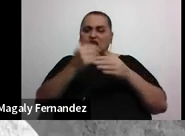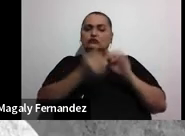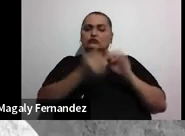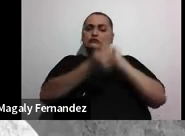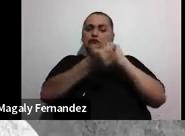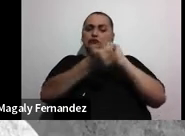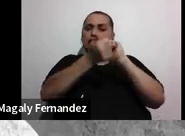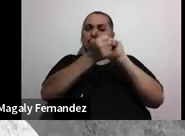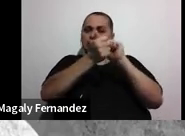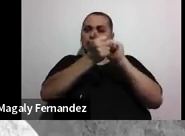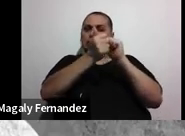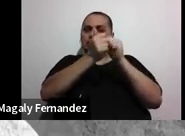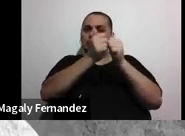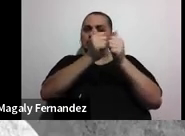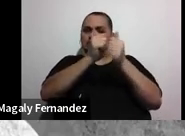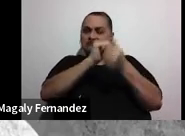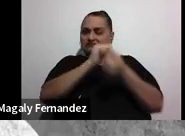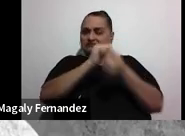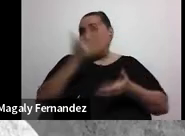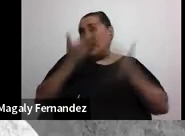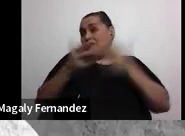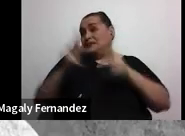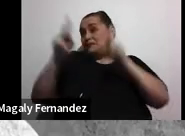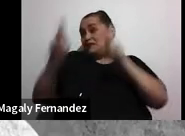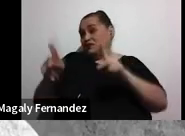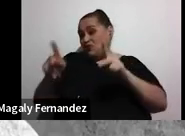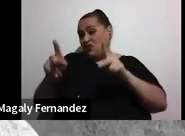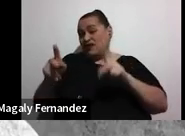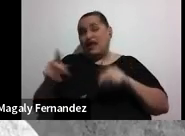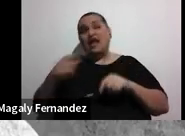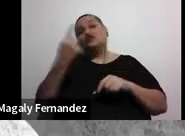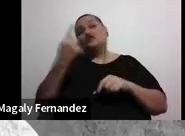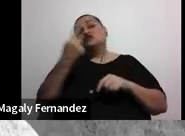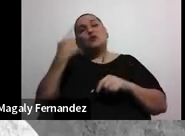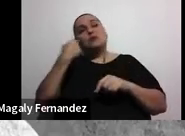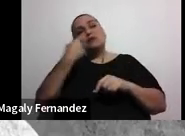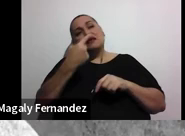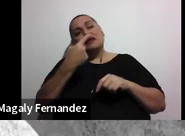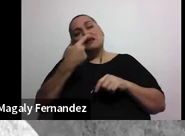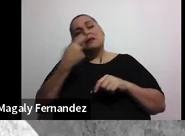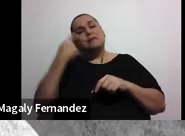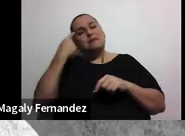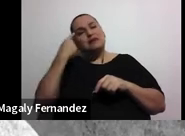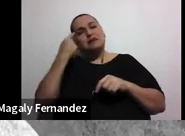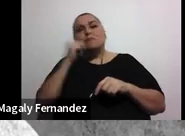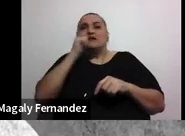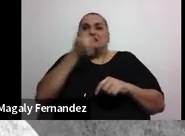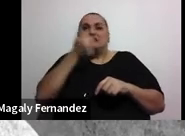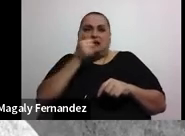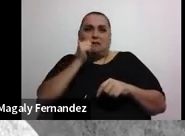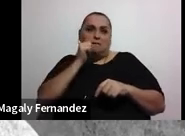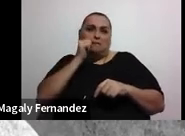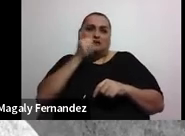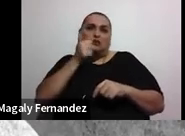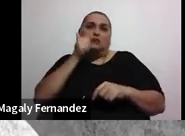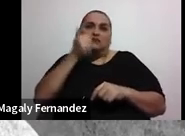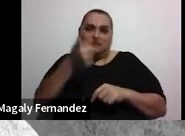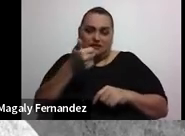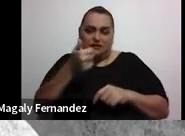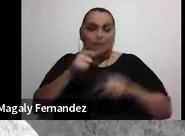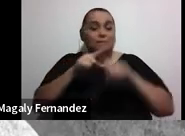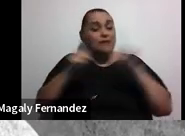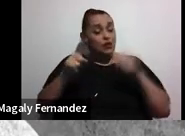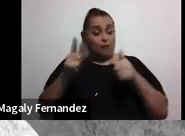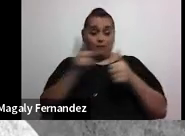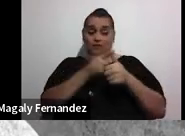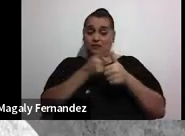gente que en ocasiones cree que eso lo va a lograr mañana o pasado mañana. Quiero comentarles un poco sobre el camino que es. Primeramente